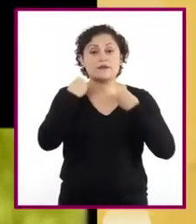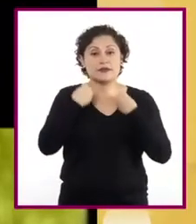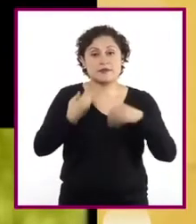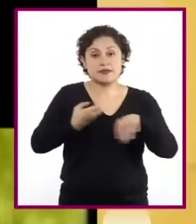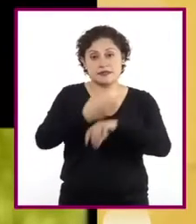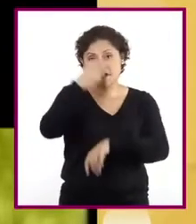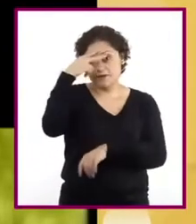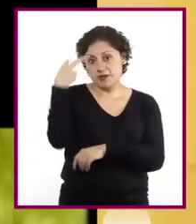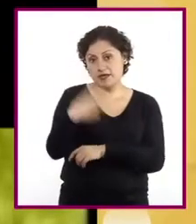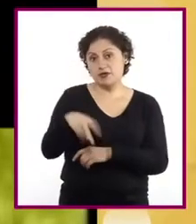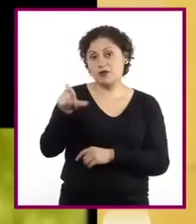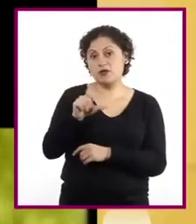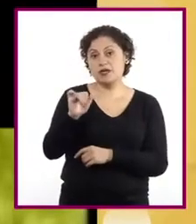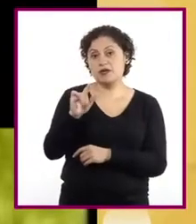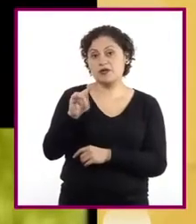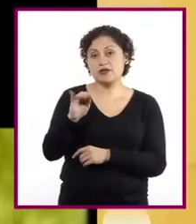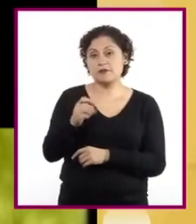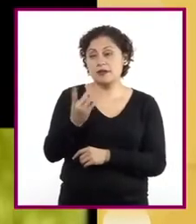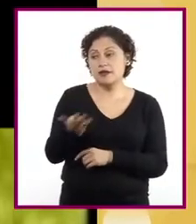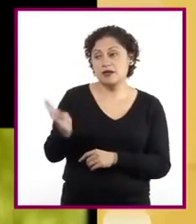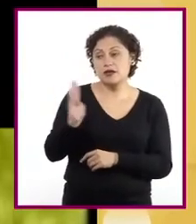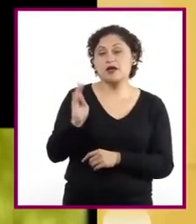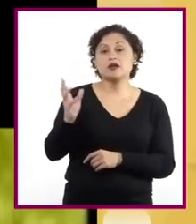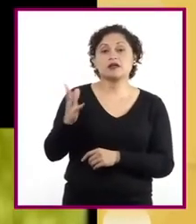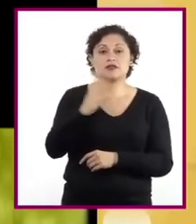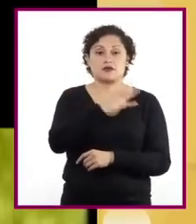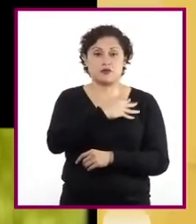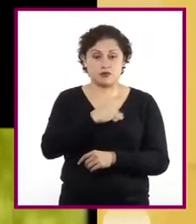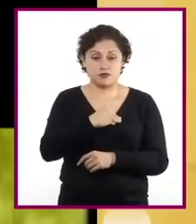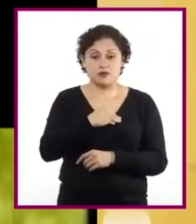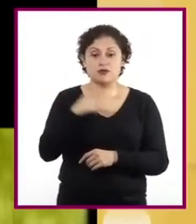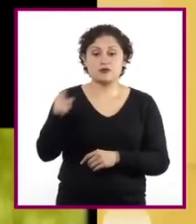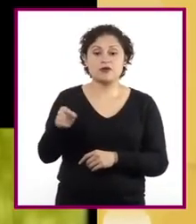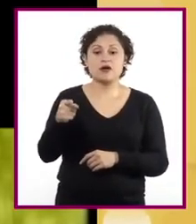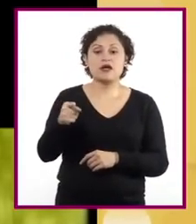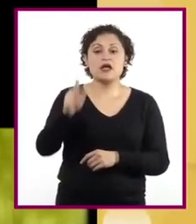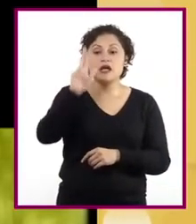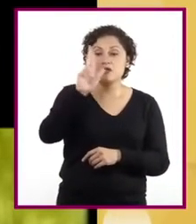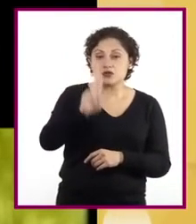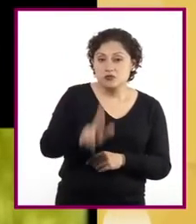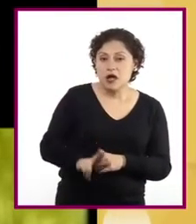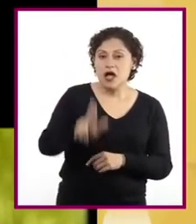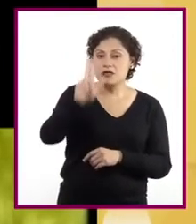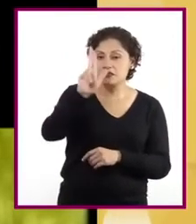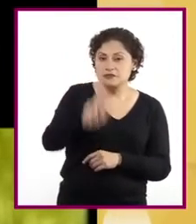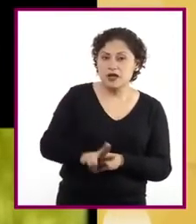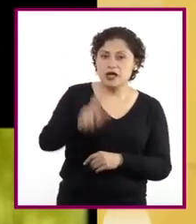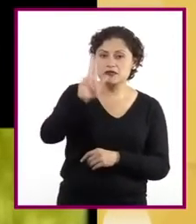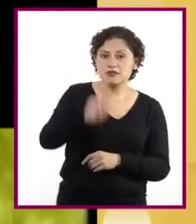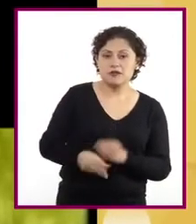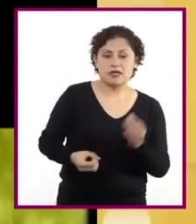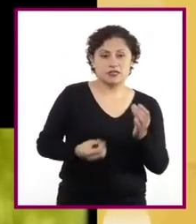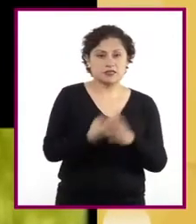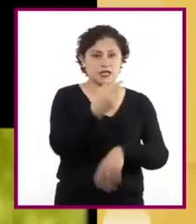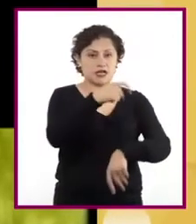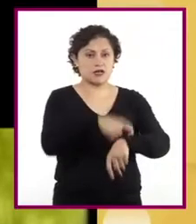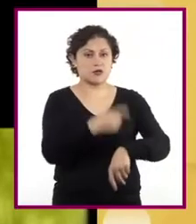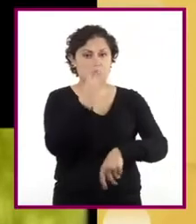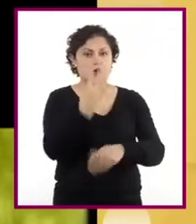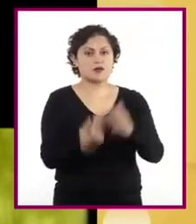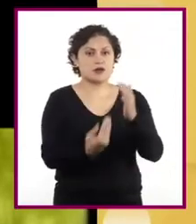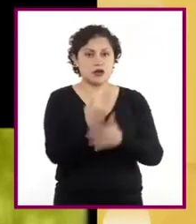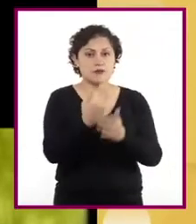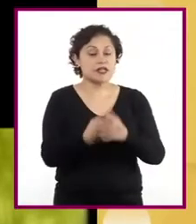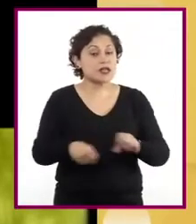con sus cinco hijos. Cada martes sale a las cuatro de la mañana, cuando los gallos cantan, para